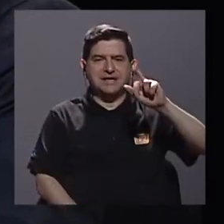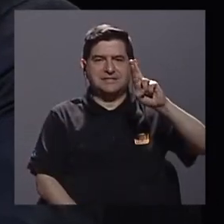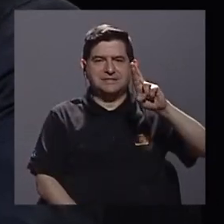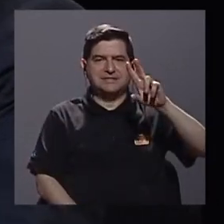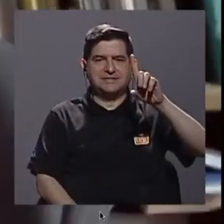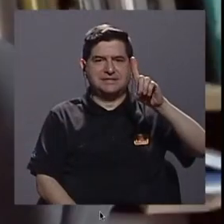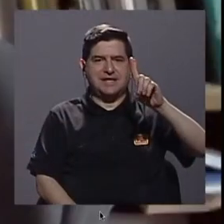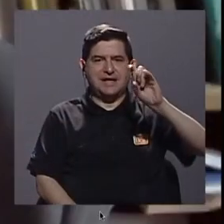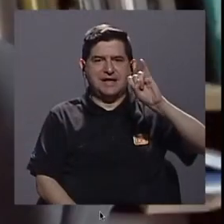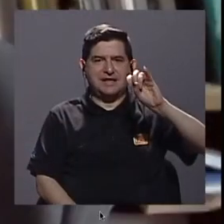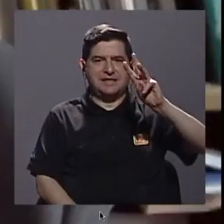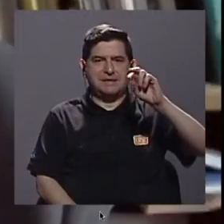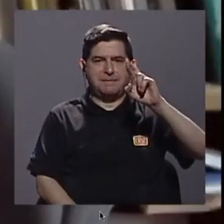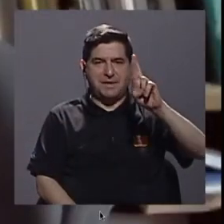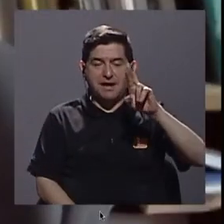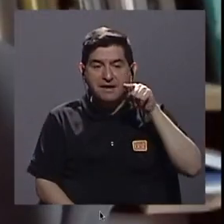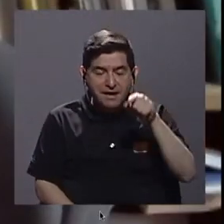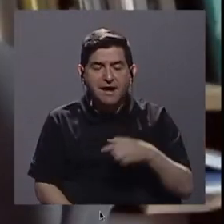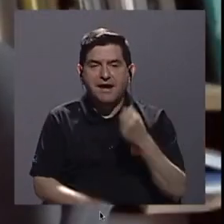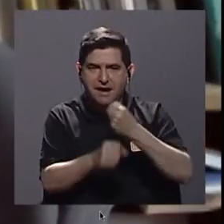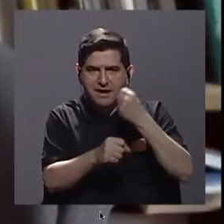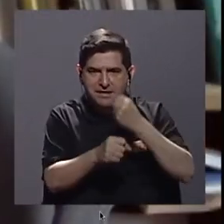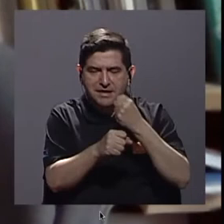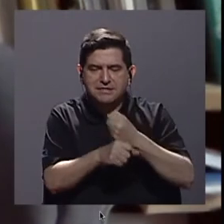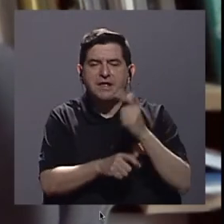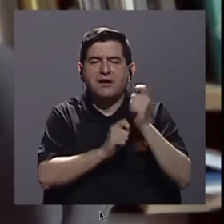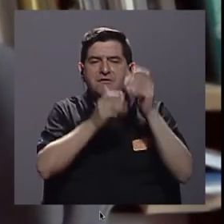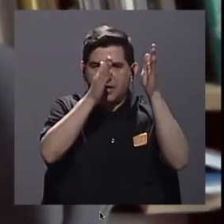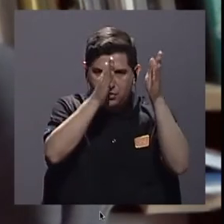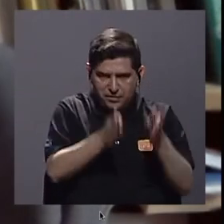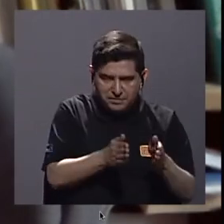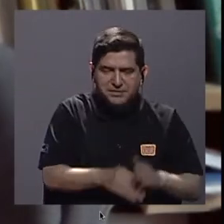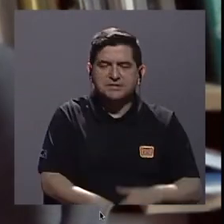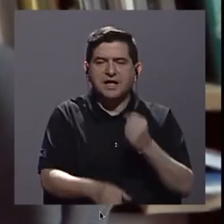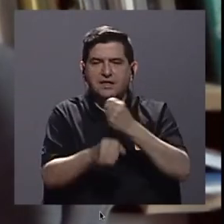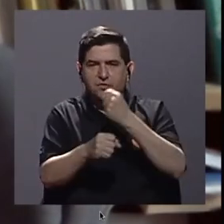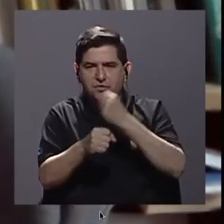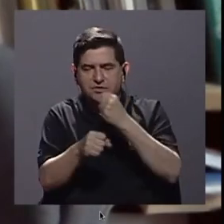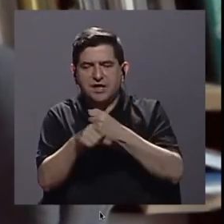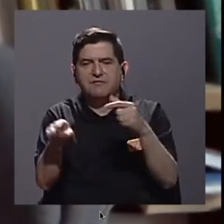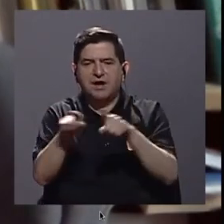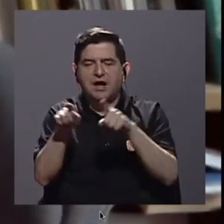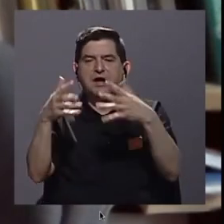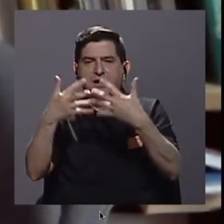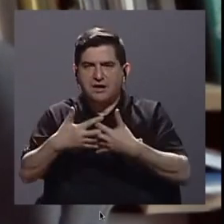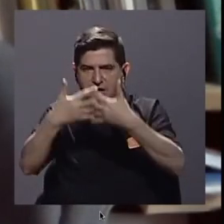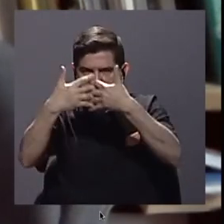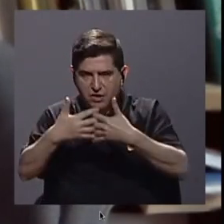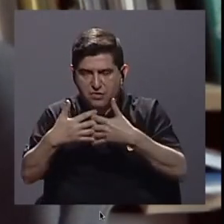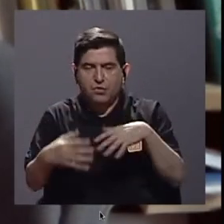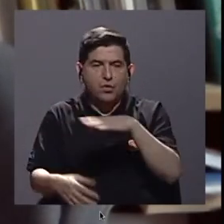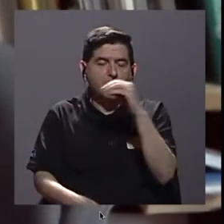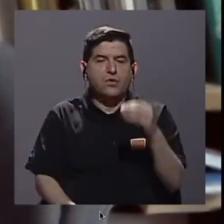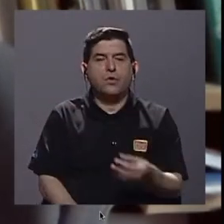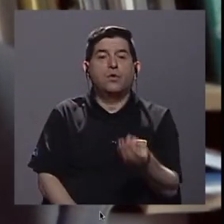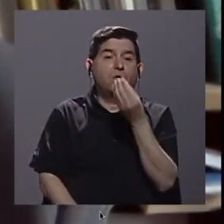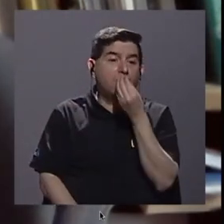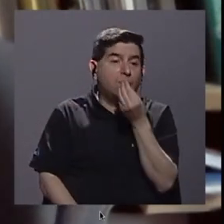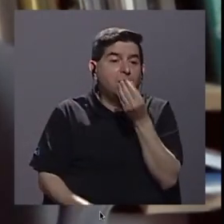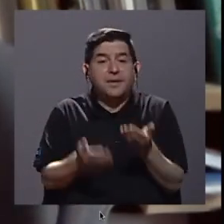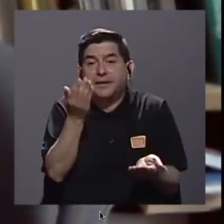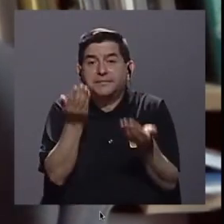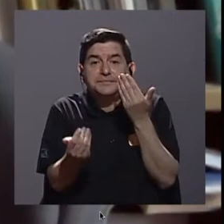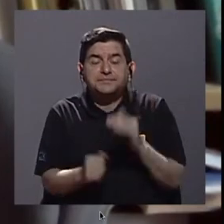en eso están, digamos, el esfuerzo de los pescadores, de los trabajadores también de la empresa o el que se come, por ejemplo,